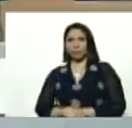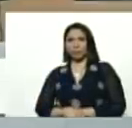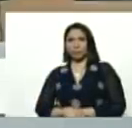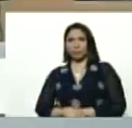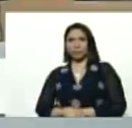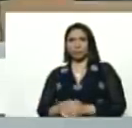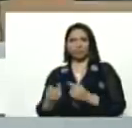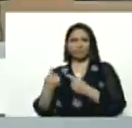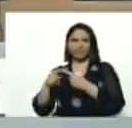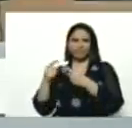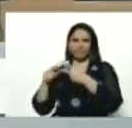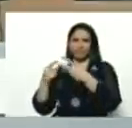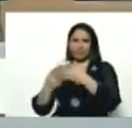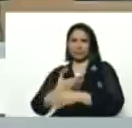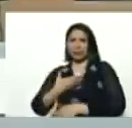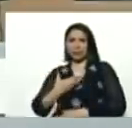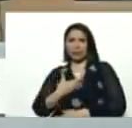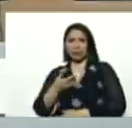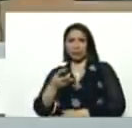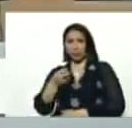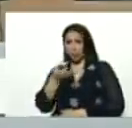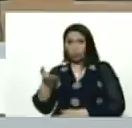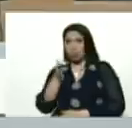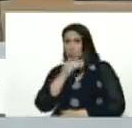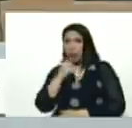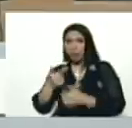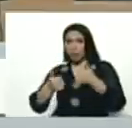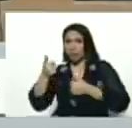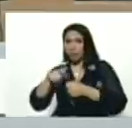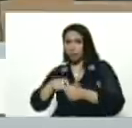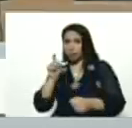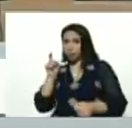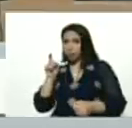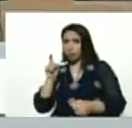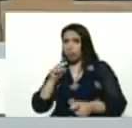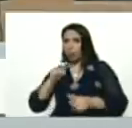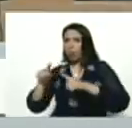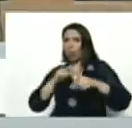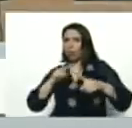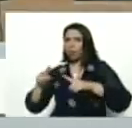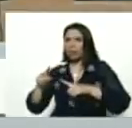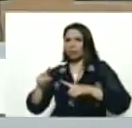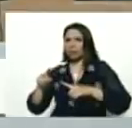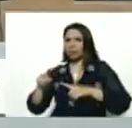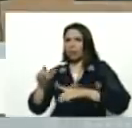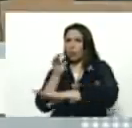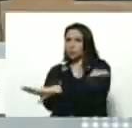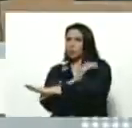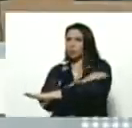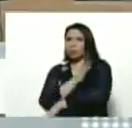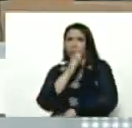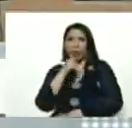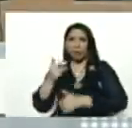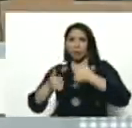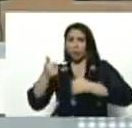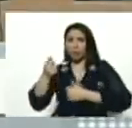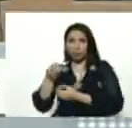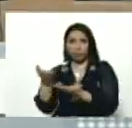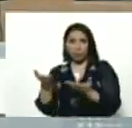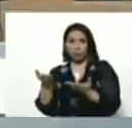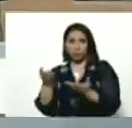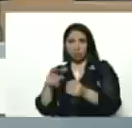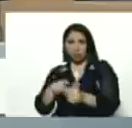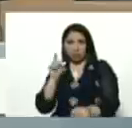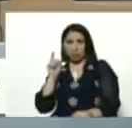Lechería, etc., ustedes ya no son candidatos, pues se retiran por órdenes de Ramos Alup, ya no son candidatos, se